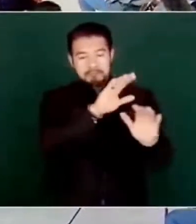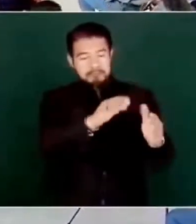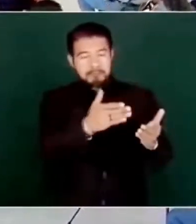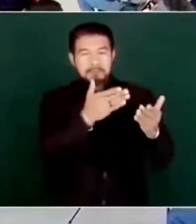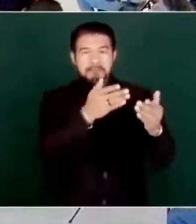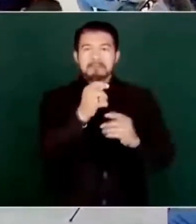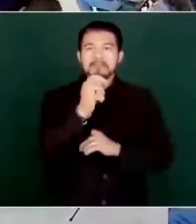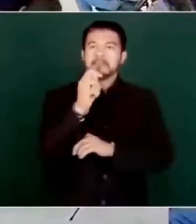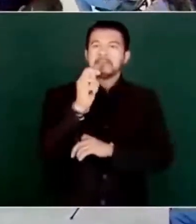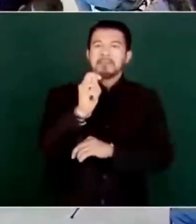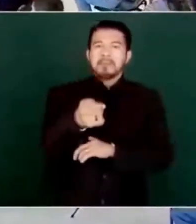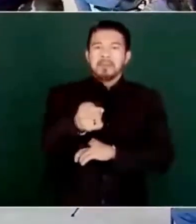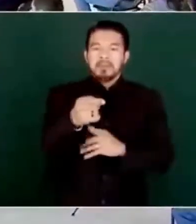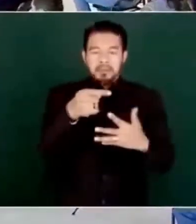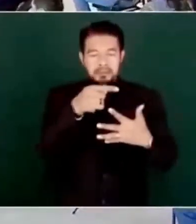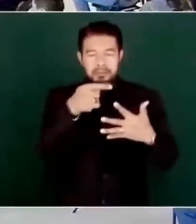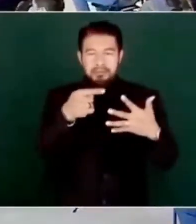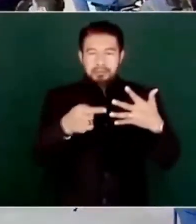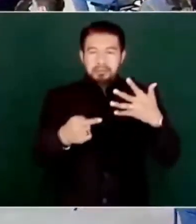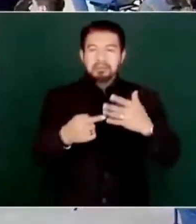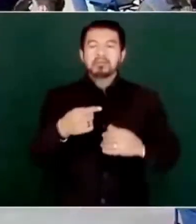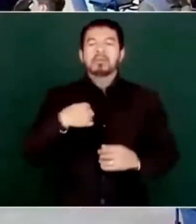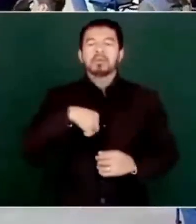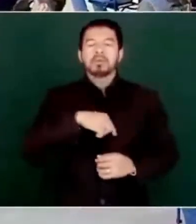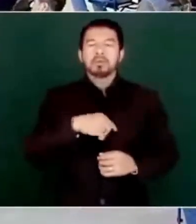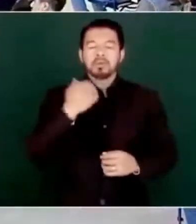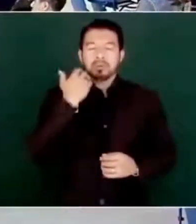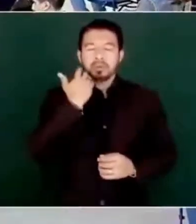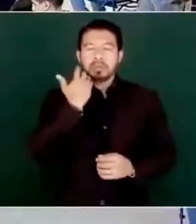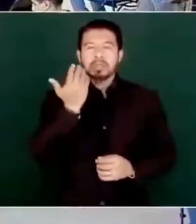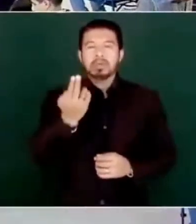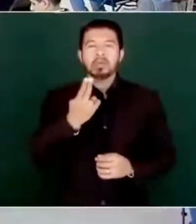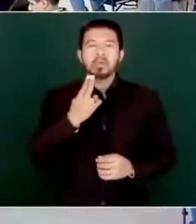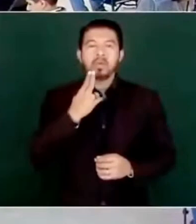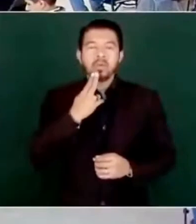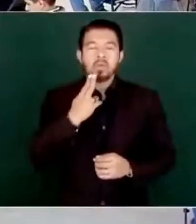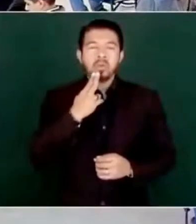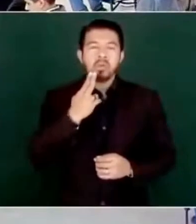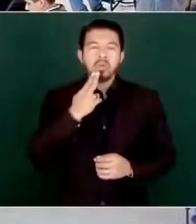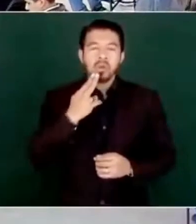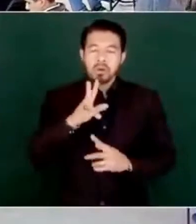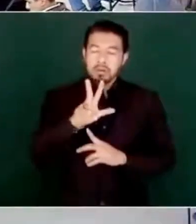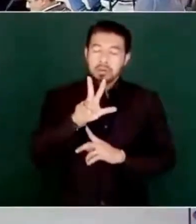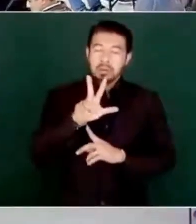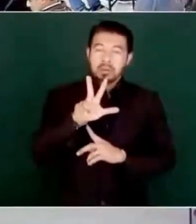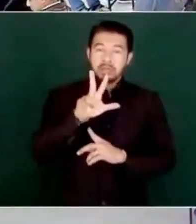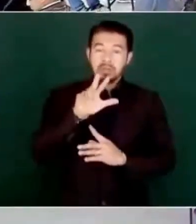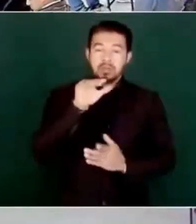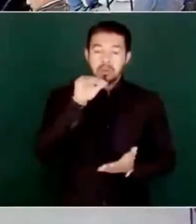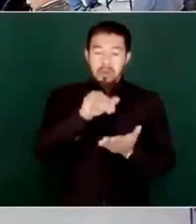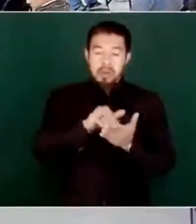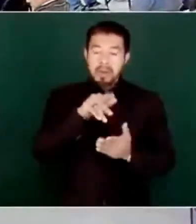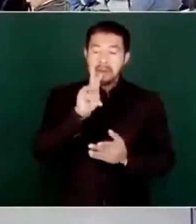consiste en utilizar 18 mil kilómetros